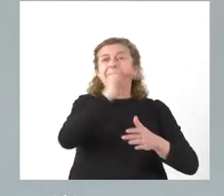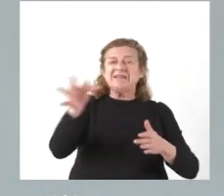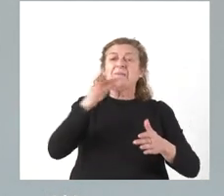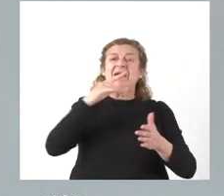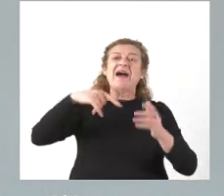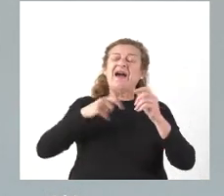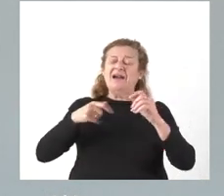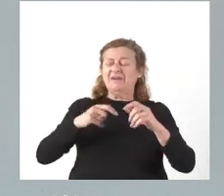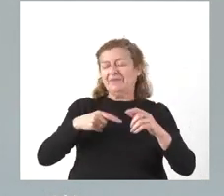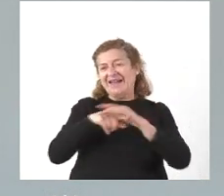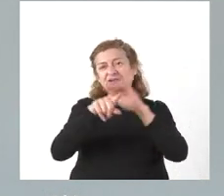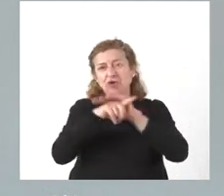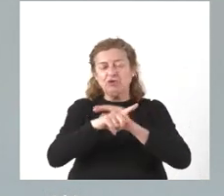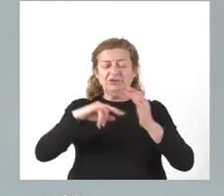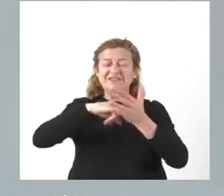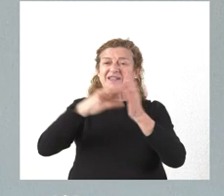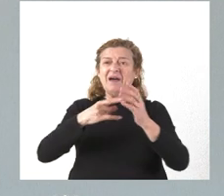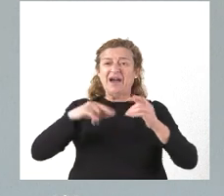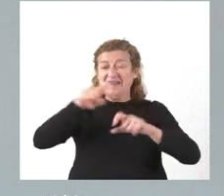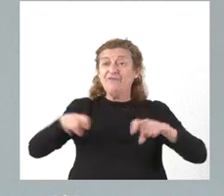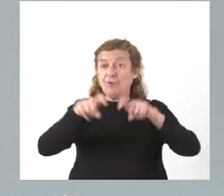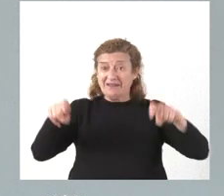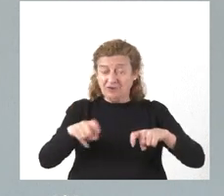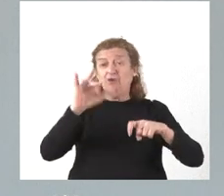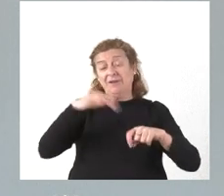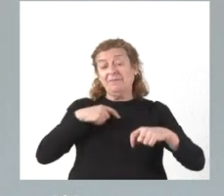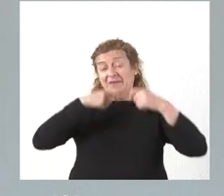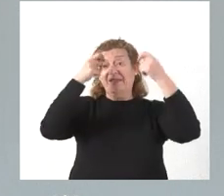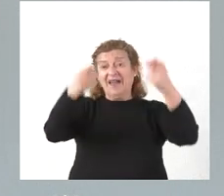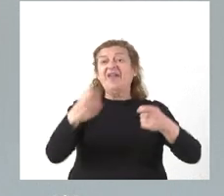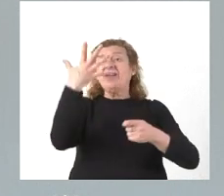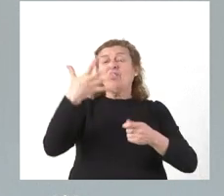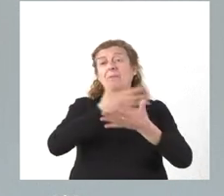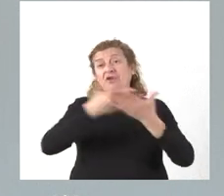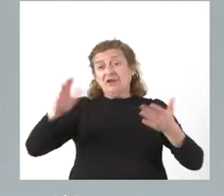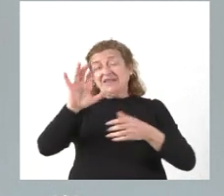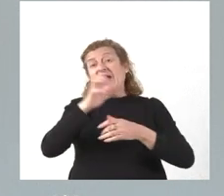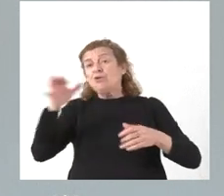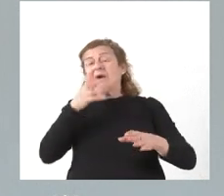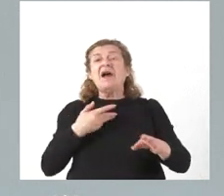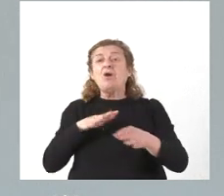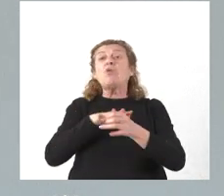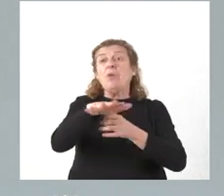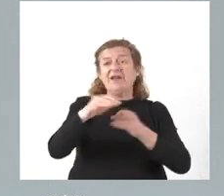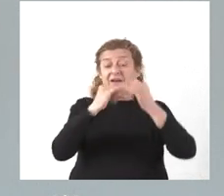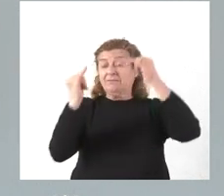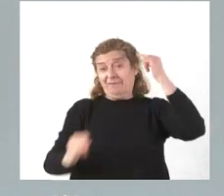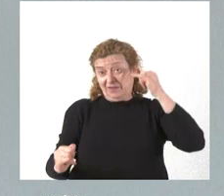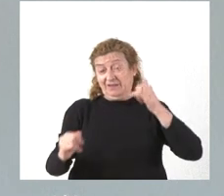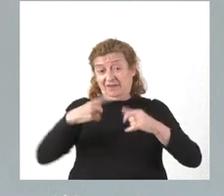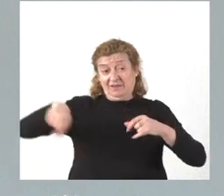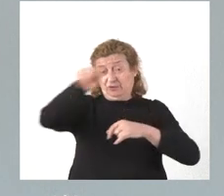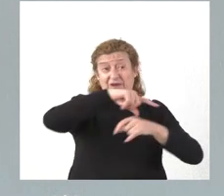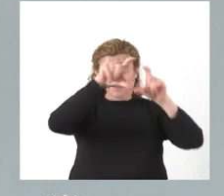informático y a lo que se une esta aportación añadida de 5 millones de euros para cubrir el déficit de los concesionarios. Por tanto,